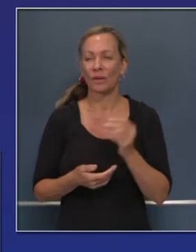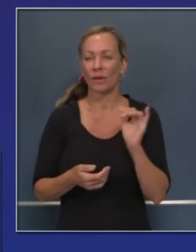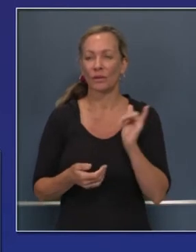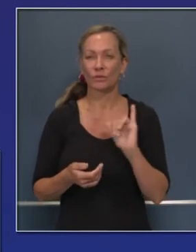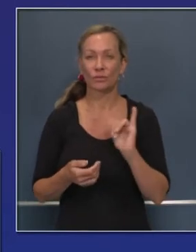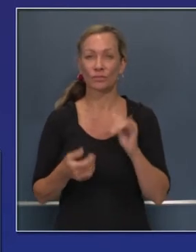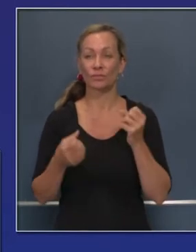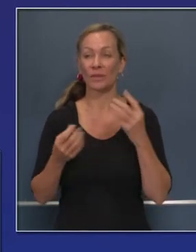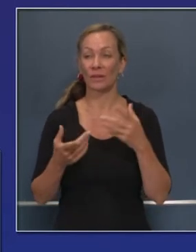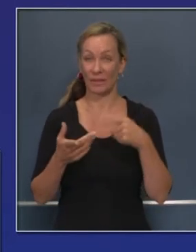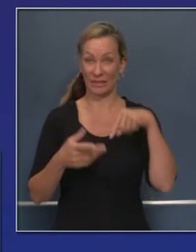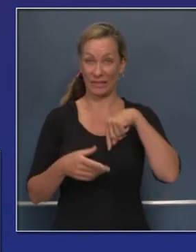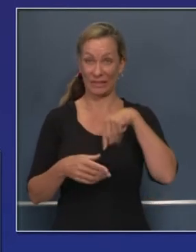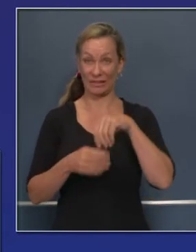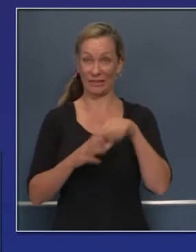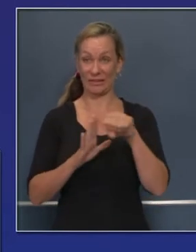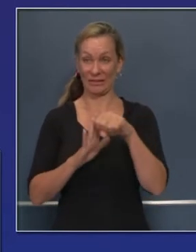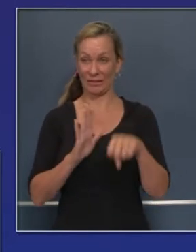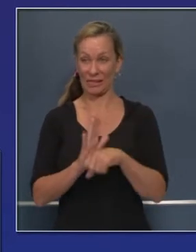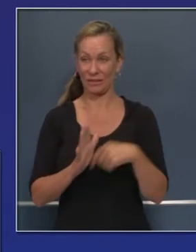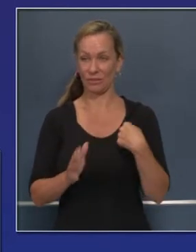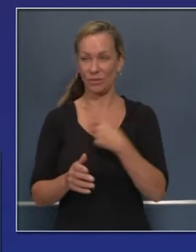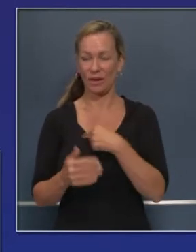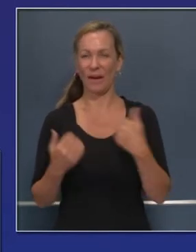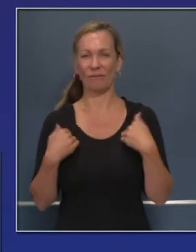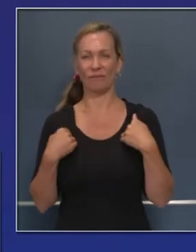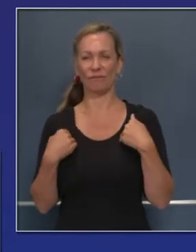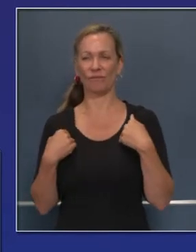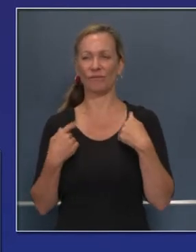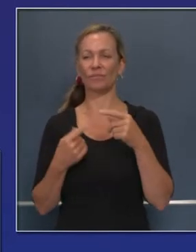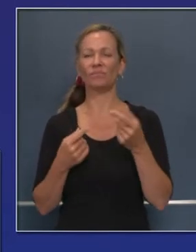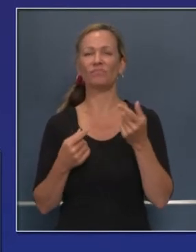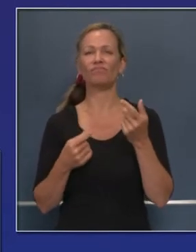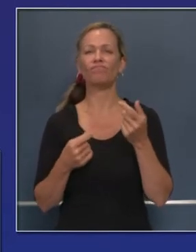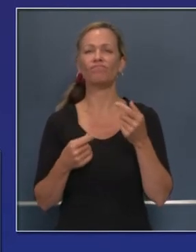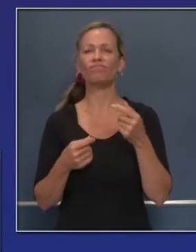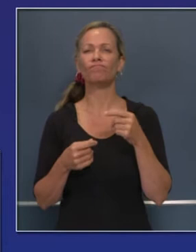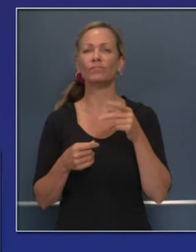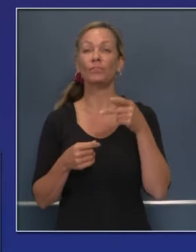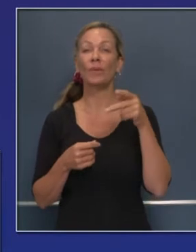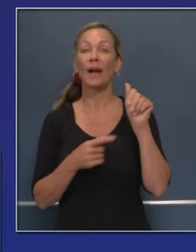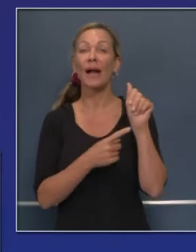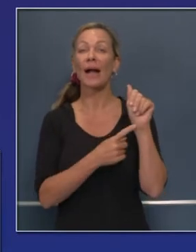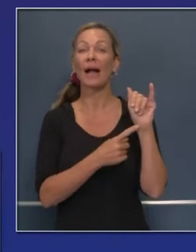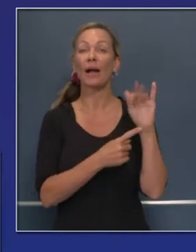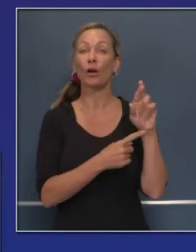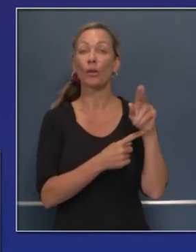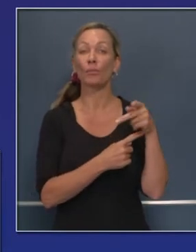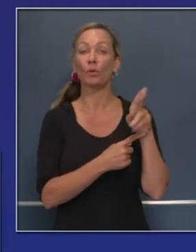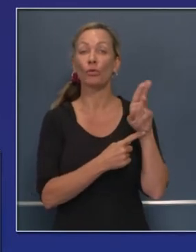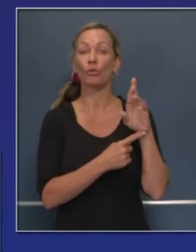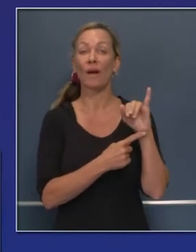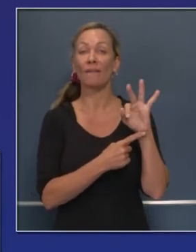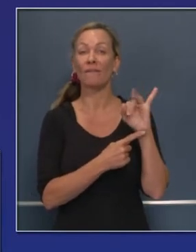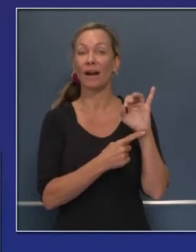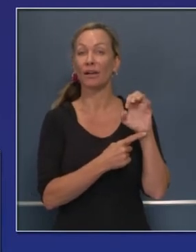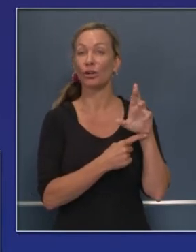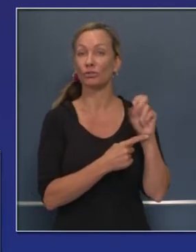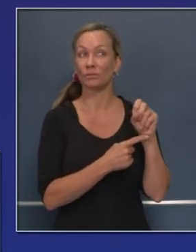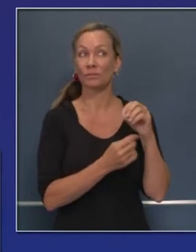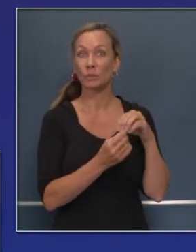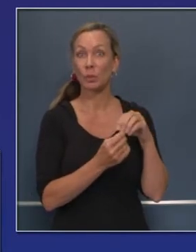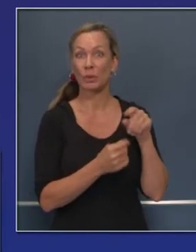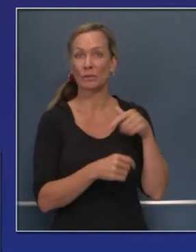traído a más purificadores de aire. Por supuesto, nos falta más por hacer, pero sí hay cierto progreso. Ya no estamos